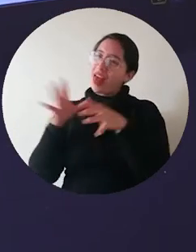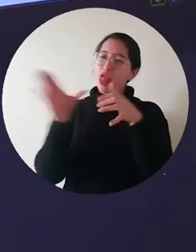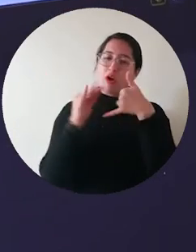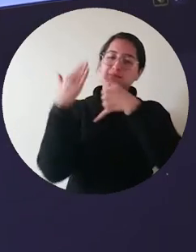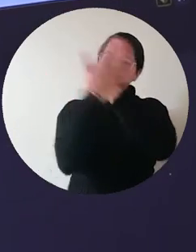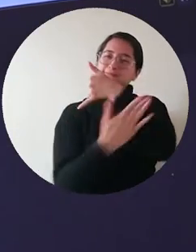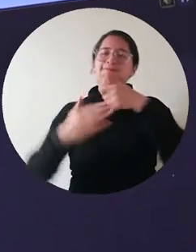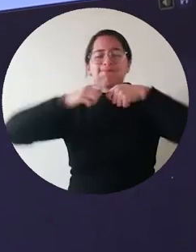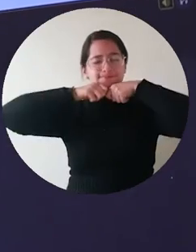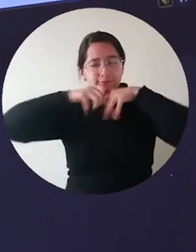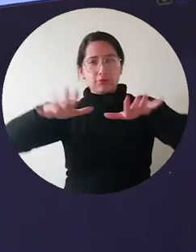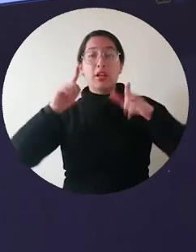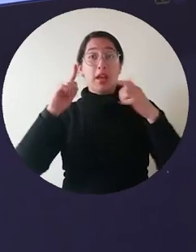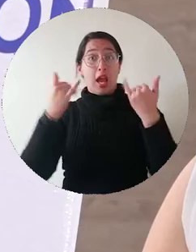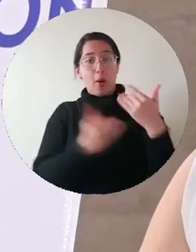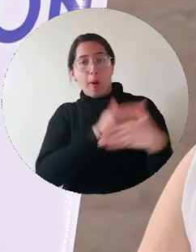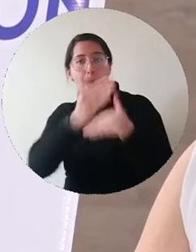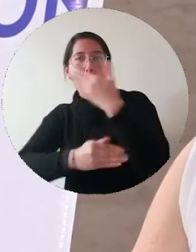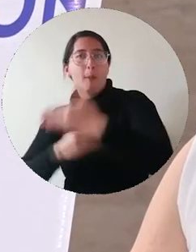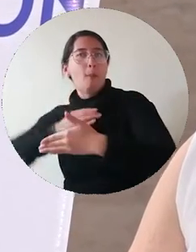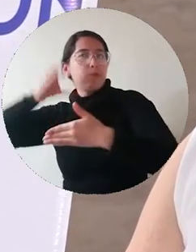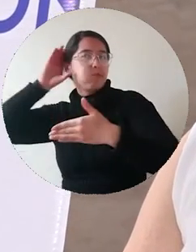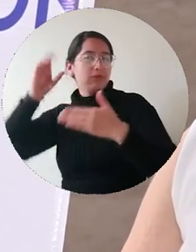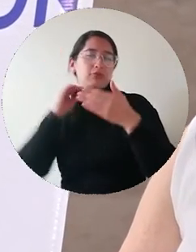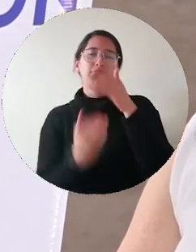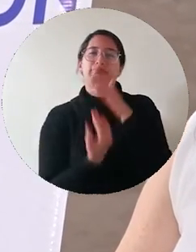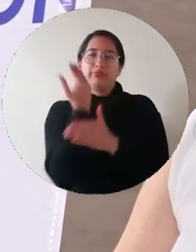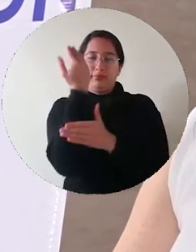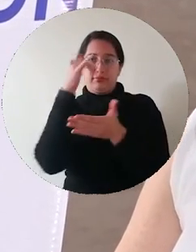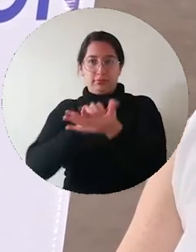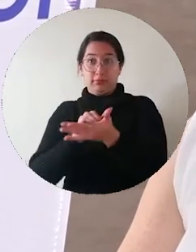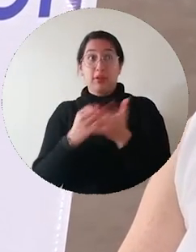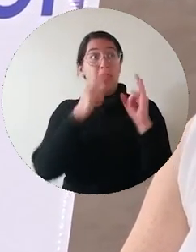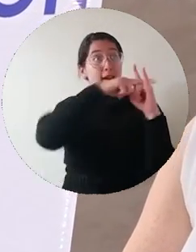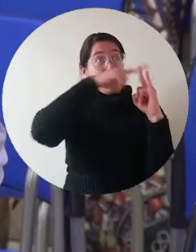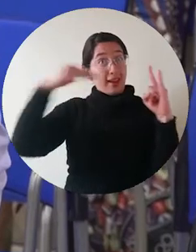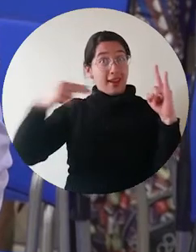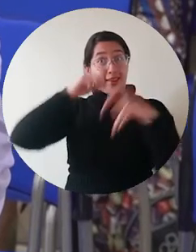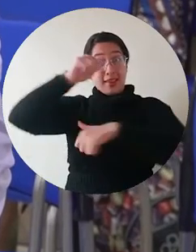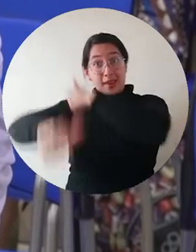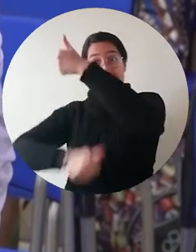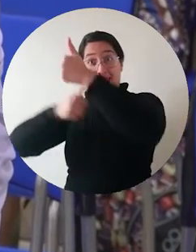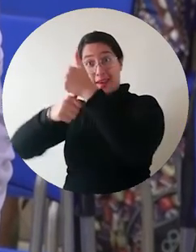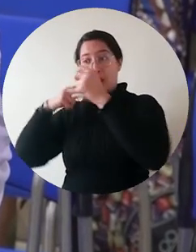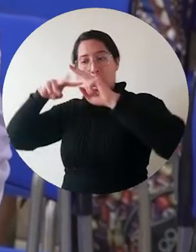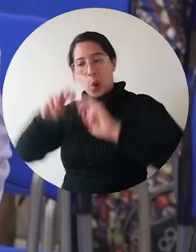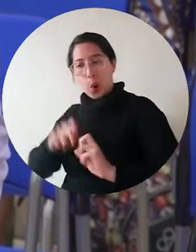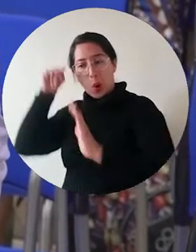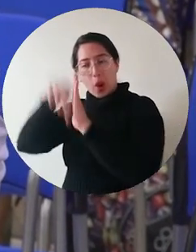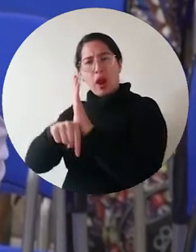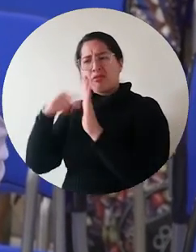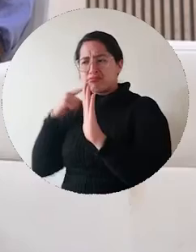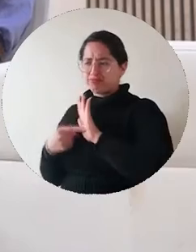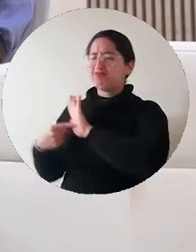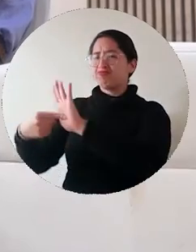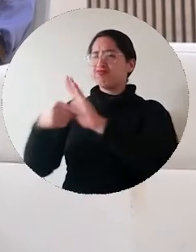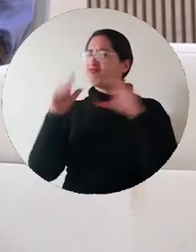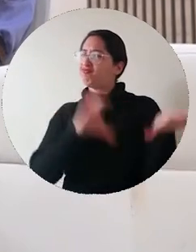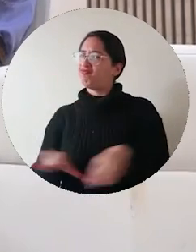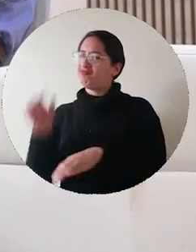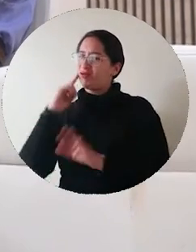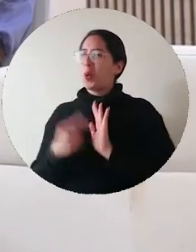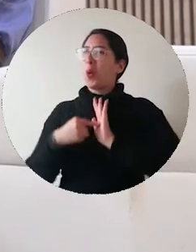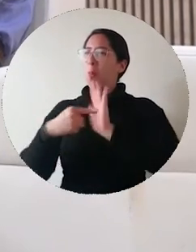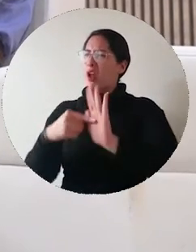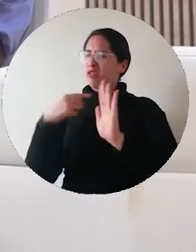que estamos dando inicio a este proceso de actualización. De esta forma, UN Magdalena, a través de la Vicerrectoría de Investigación, demuestra su